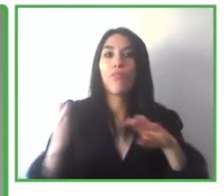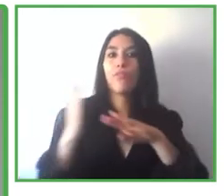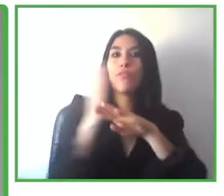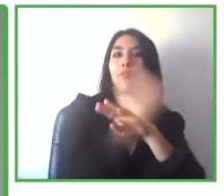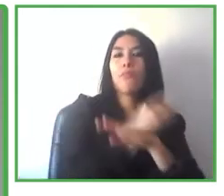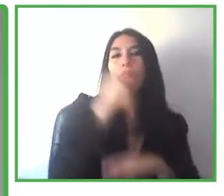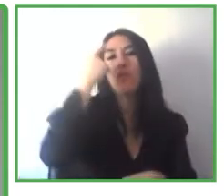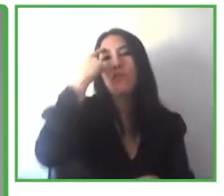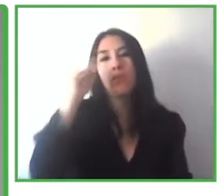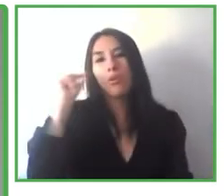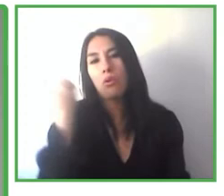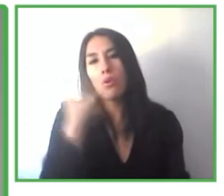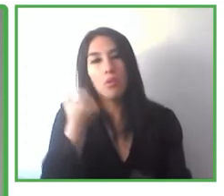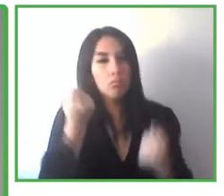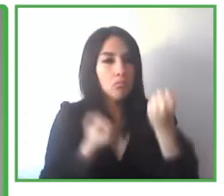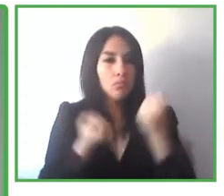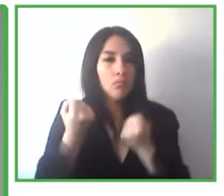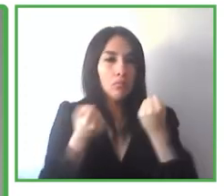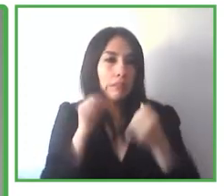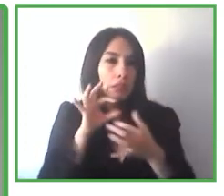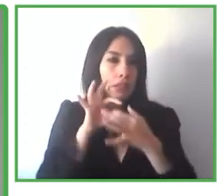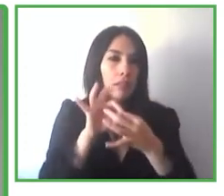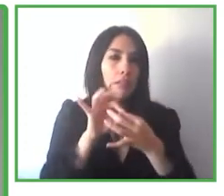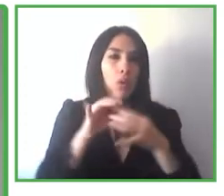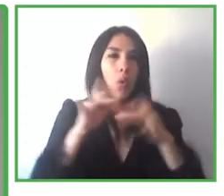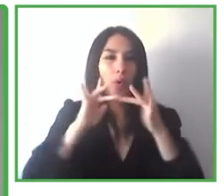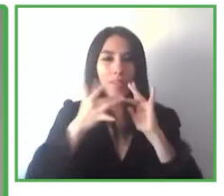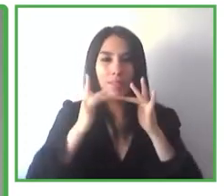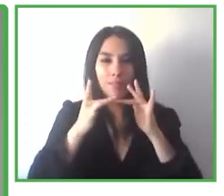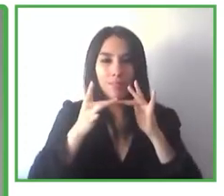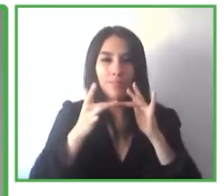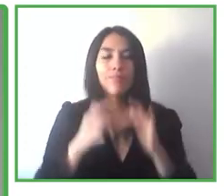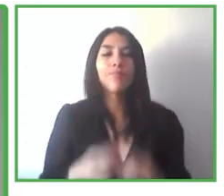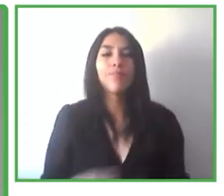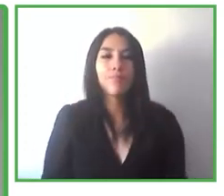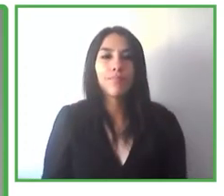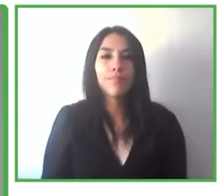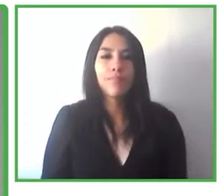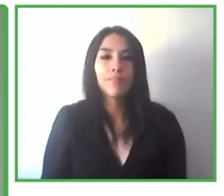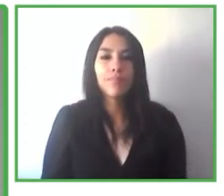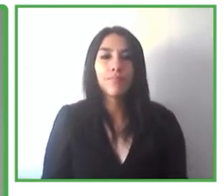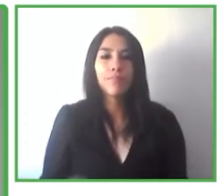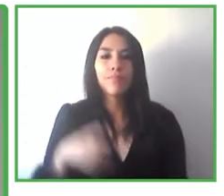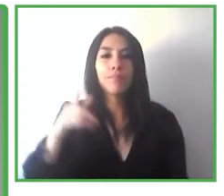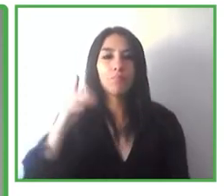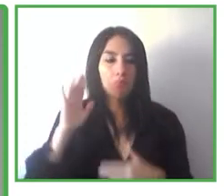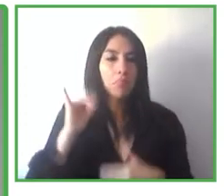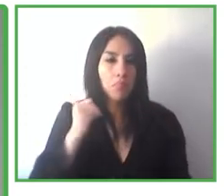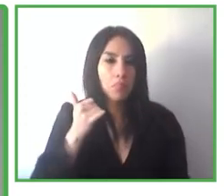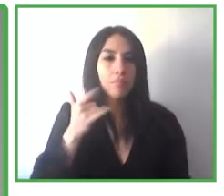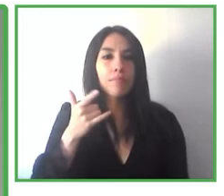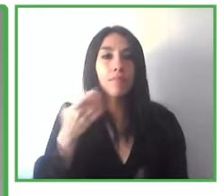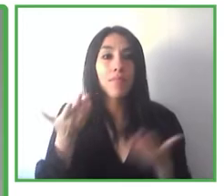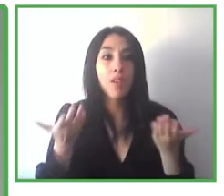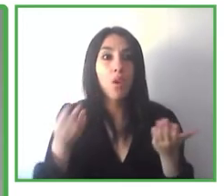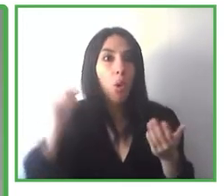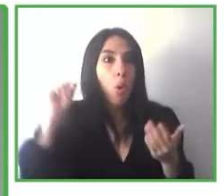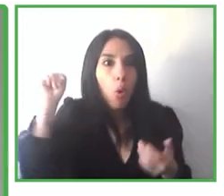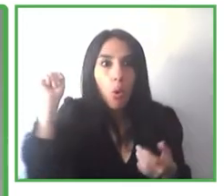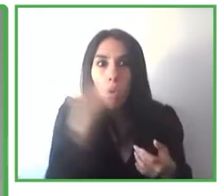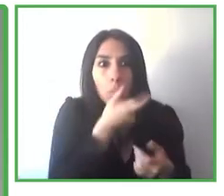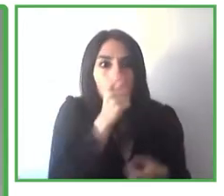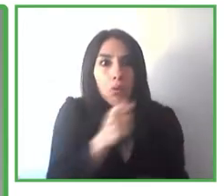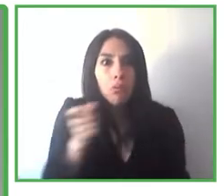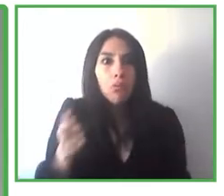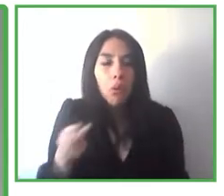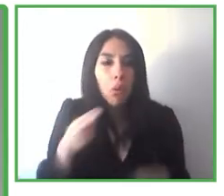puede prever que sí lo estarán para beneficio de todos los usuarios, ¿no? Pues sabemos que todas estas tecnologías emergentes,